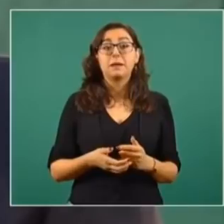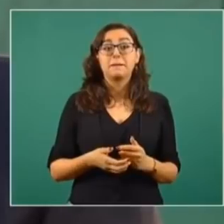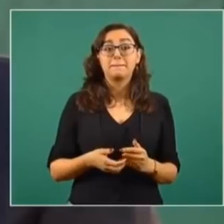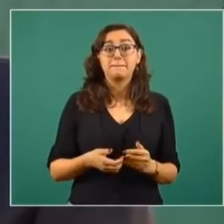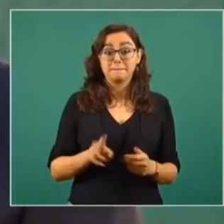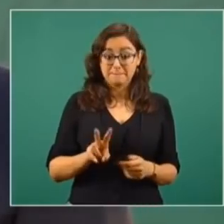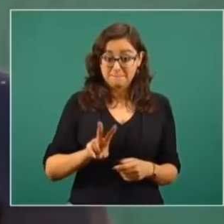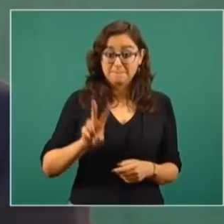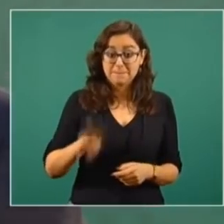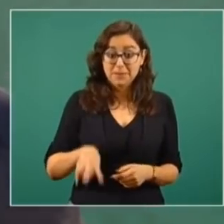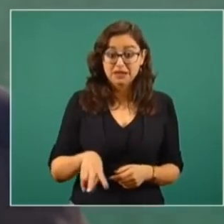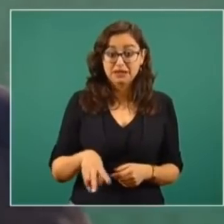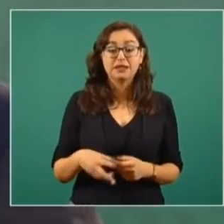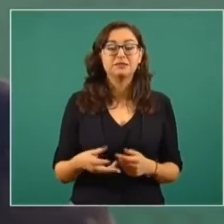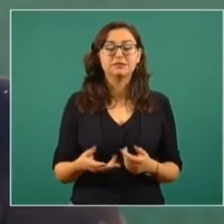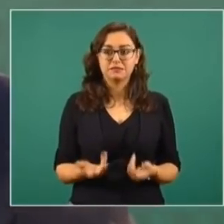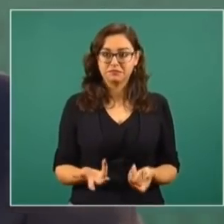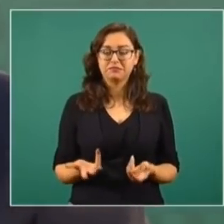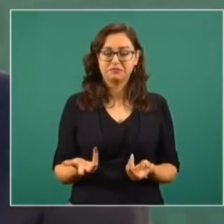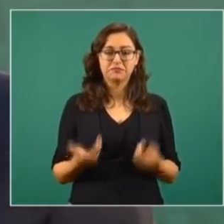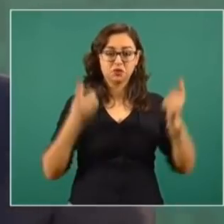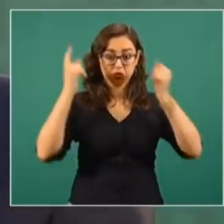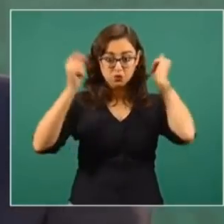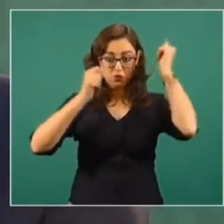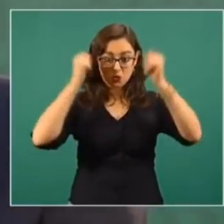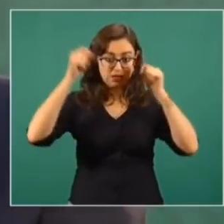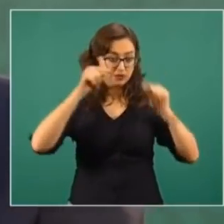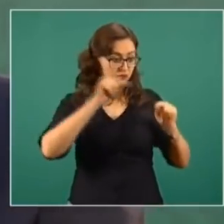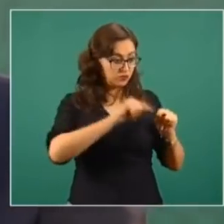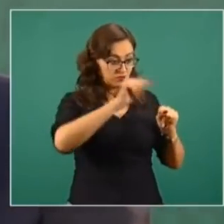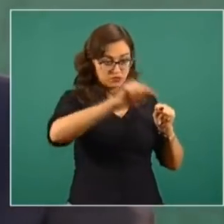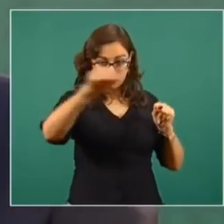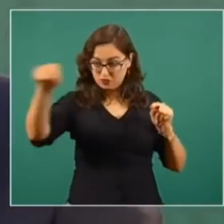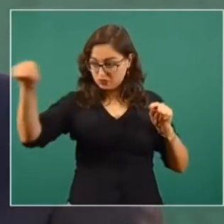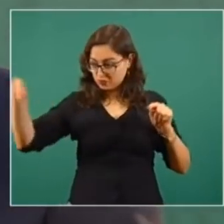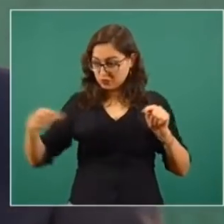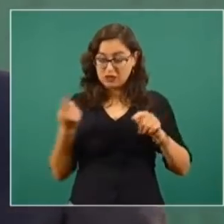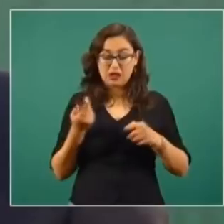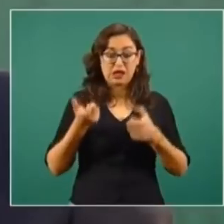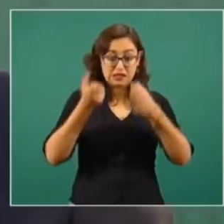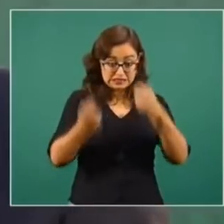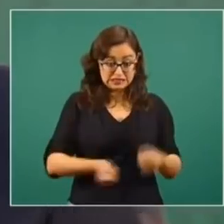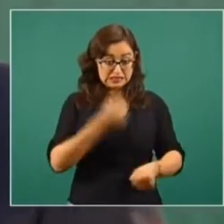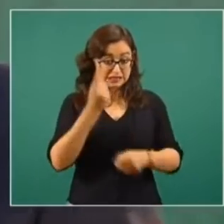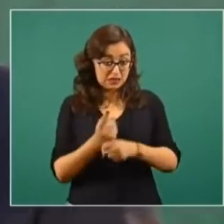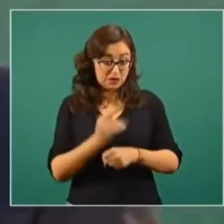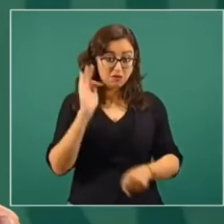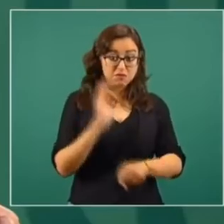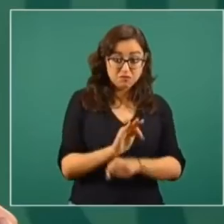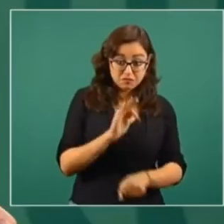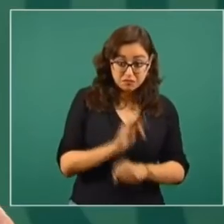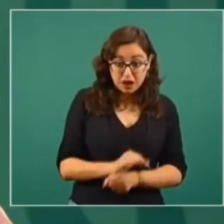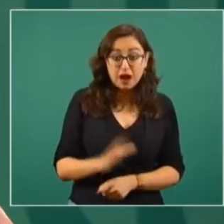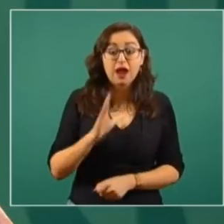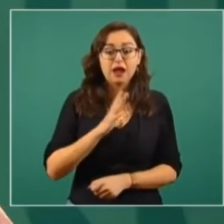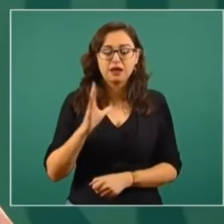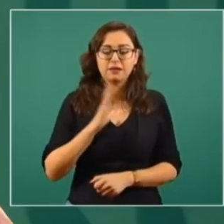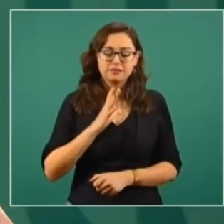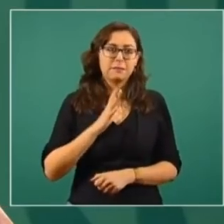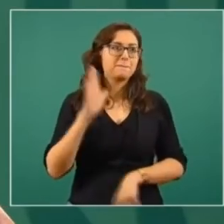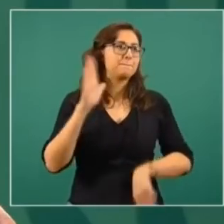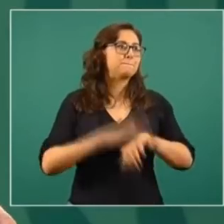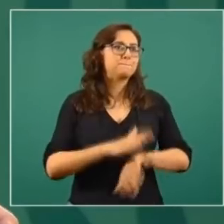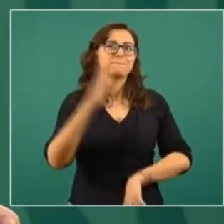si hay seguridad con todo ese potencial vamos a tener muchos